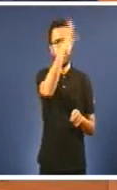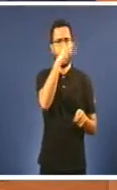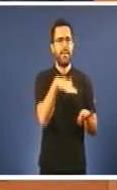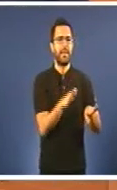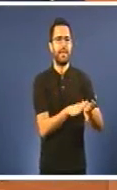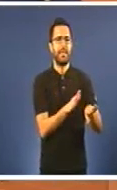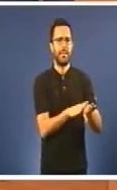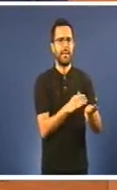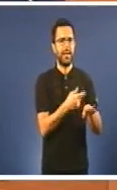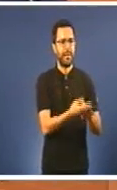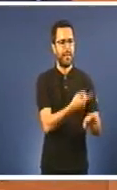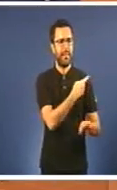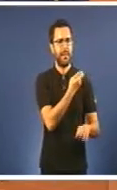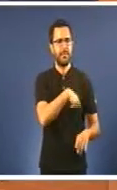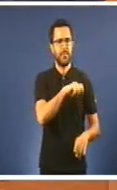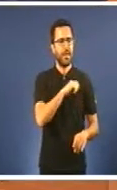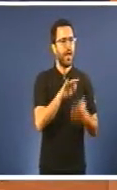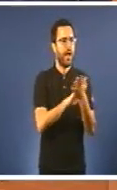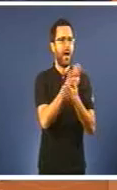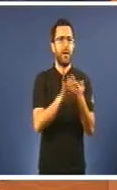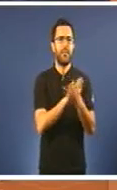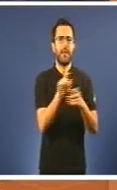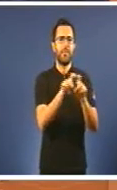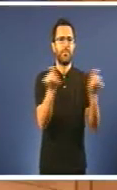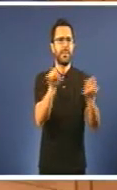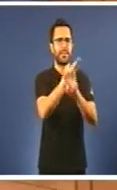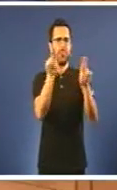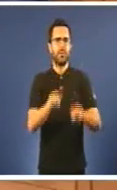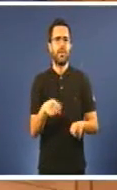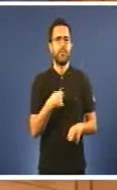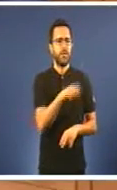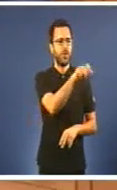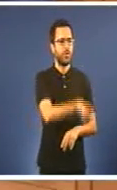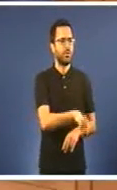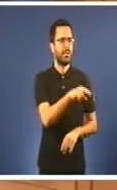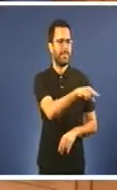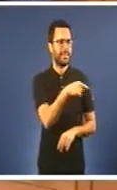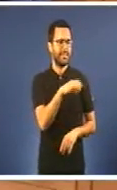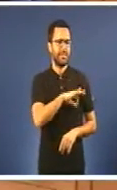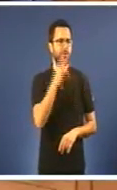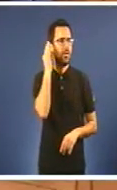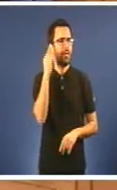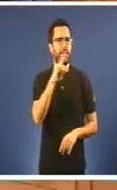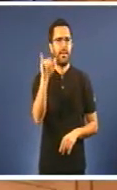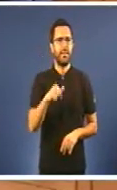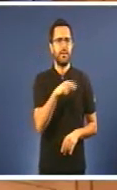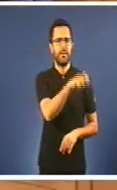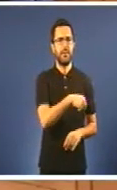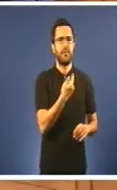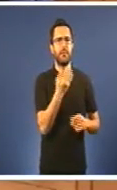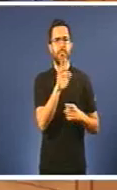multinacionais Pero, señora Diez Si vostede é a lesítima representante da multinacional